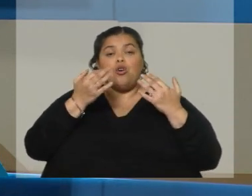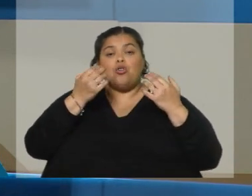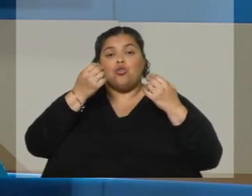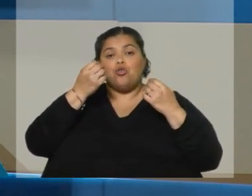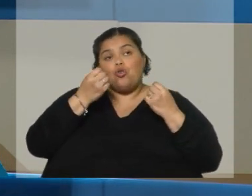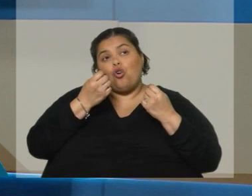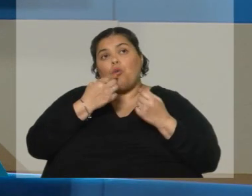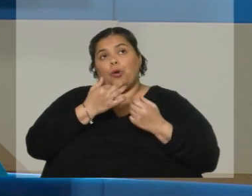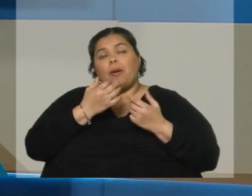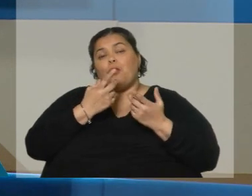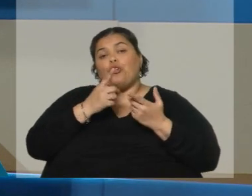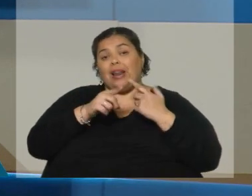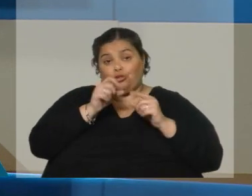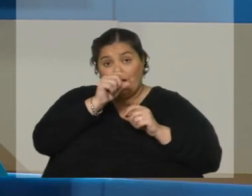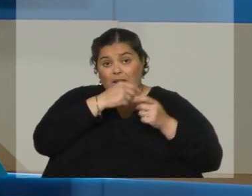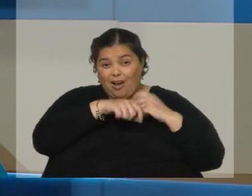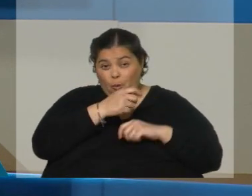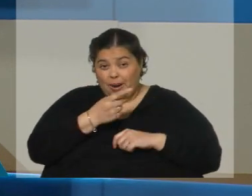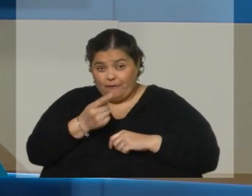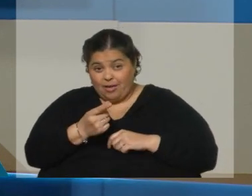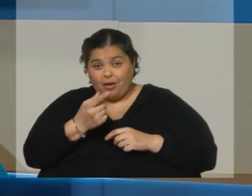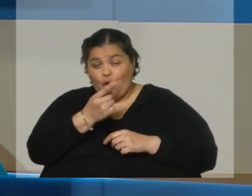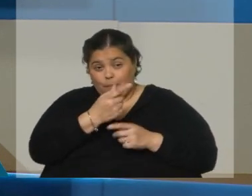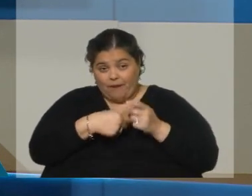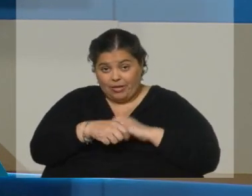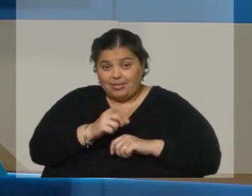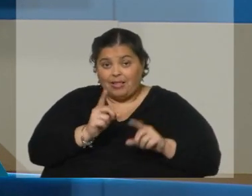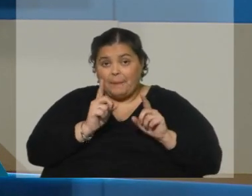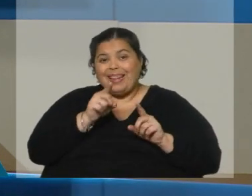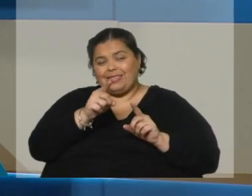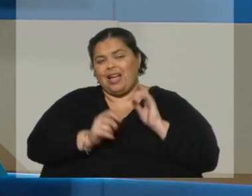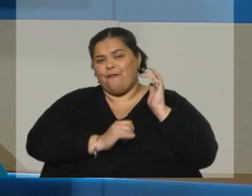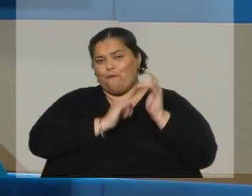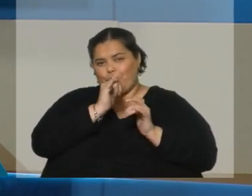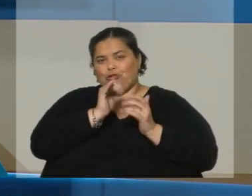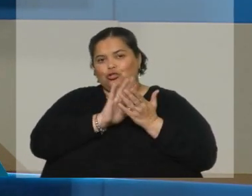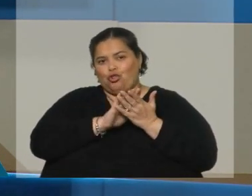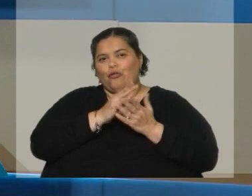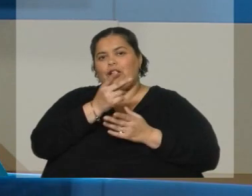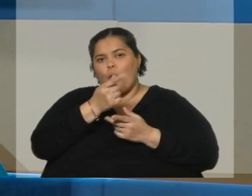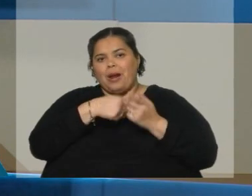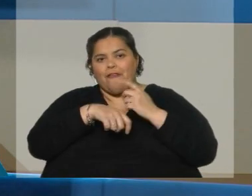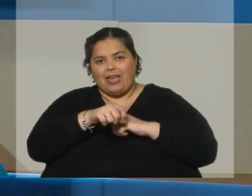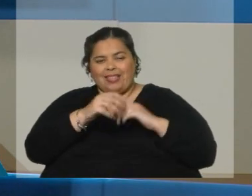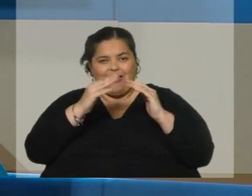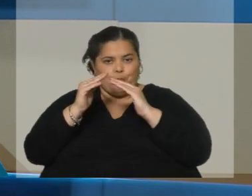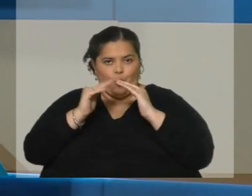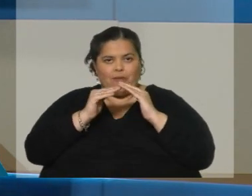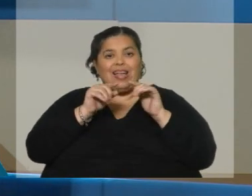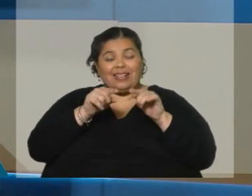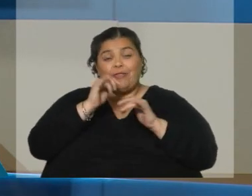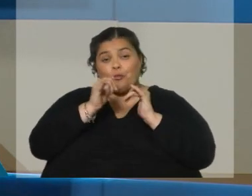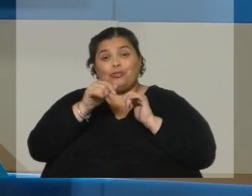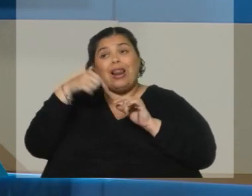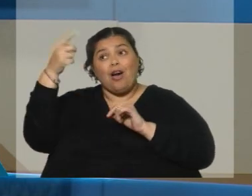compra-venta, pero esa información a propósito de compra-venta, de inmuebles, se va a estar ajustando la semana que viene. Ya